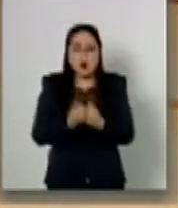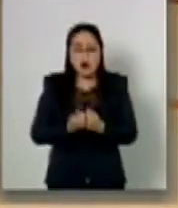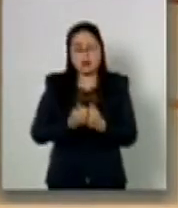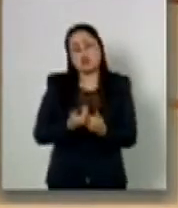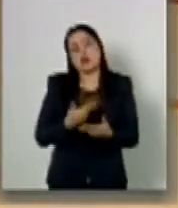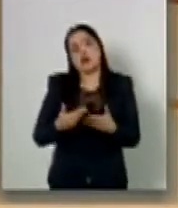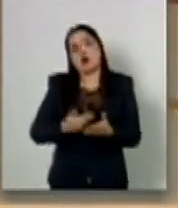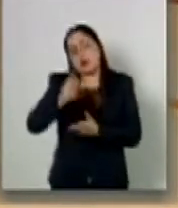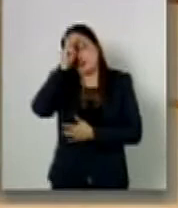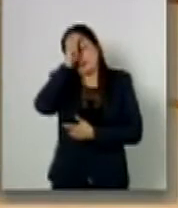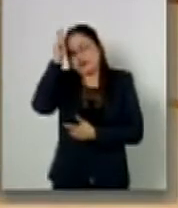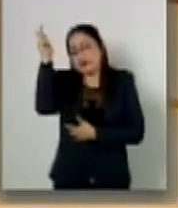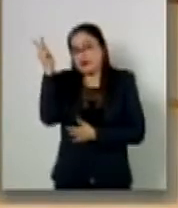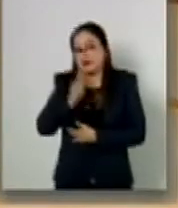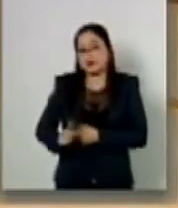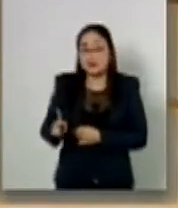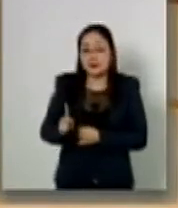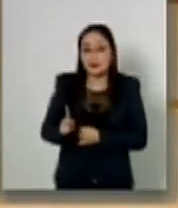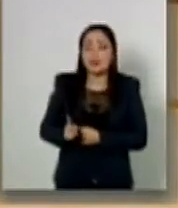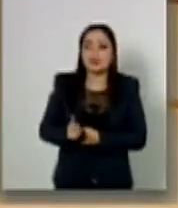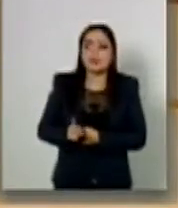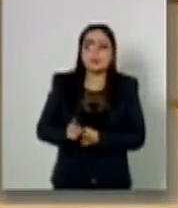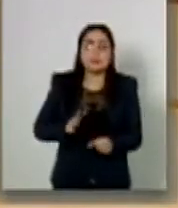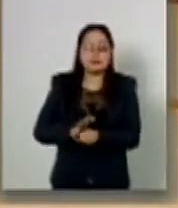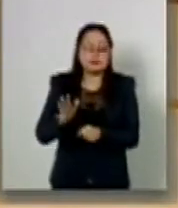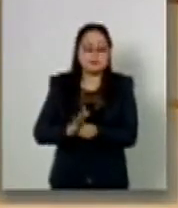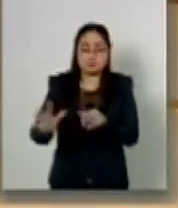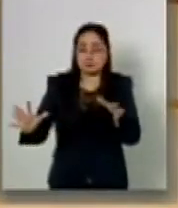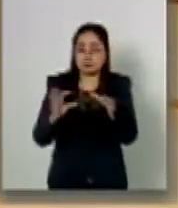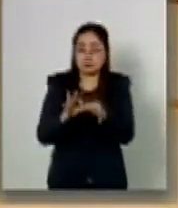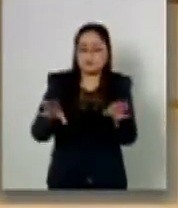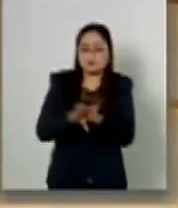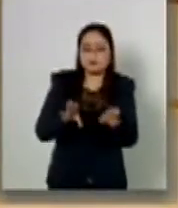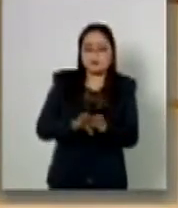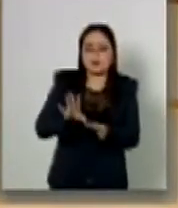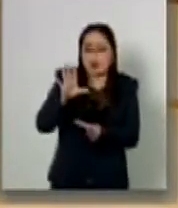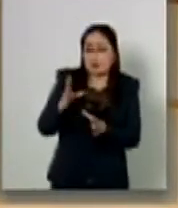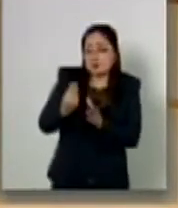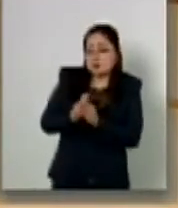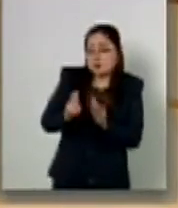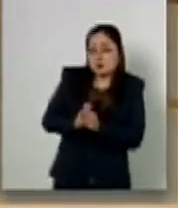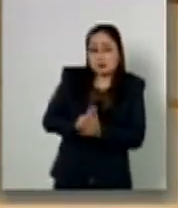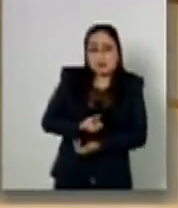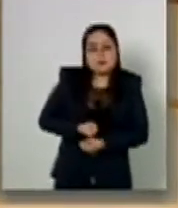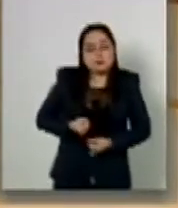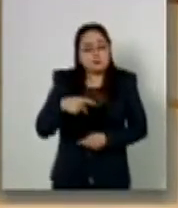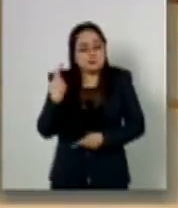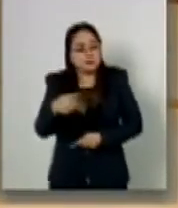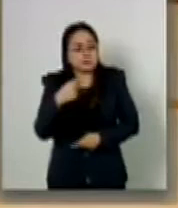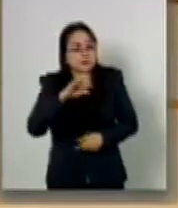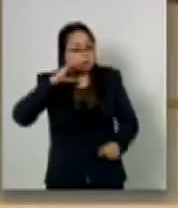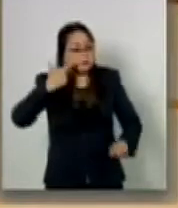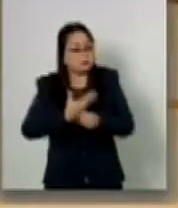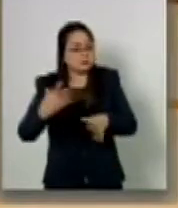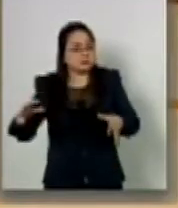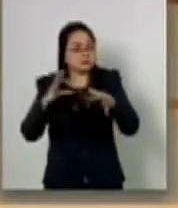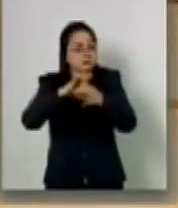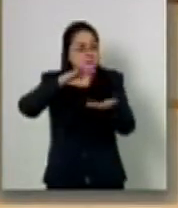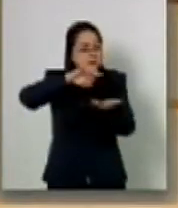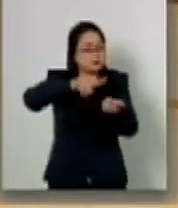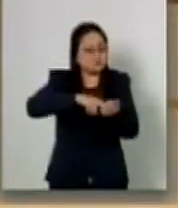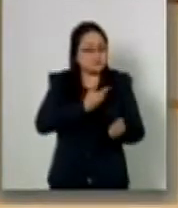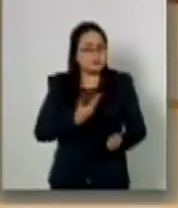resalto, peor aún, son producto de la utilización discrecional de facultades por parte del presidente